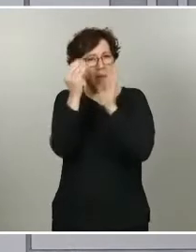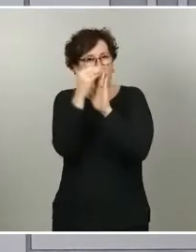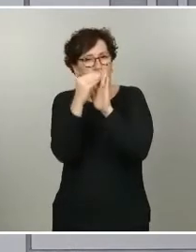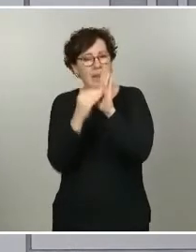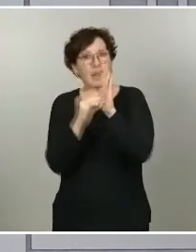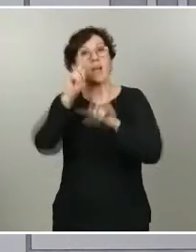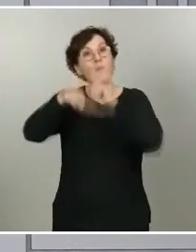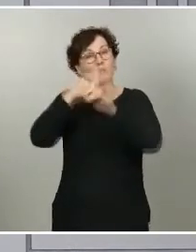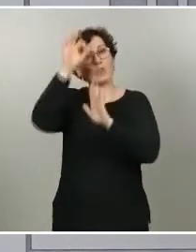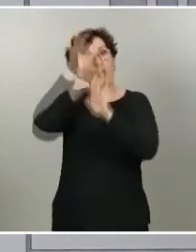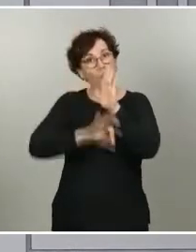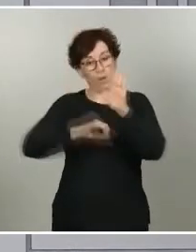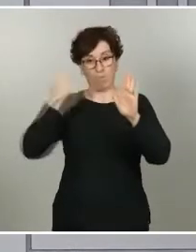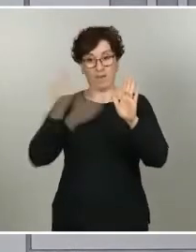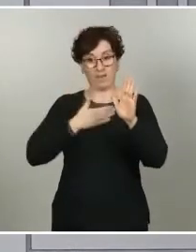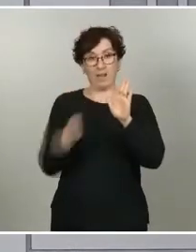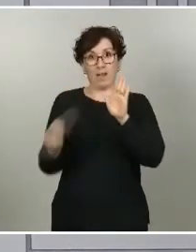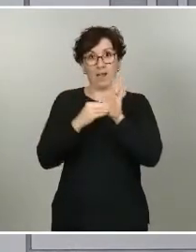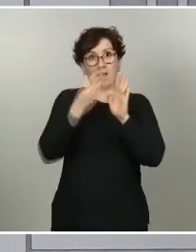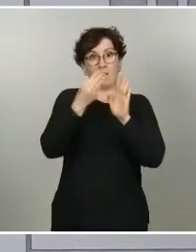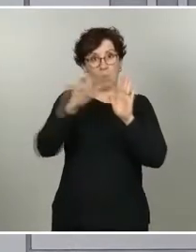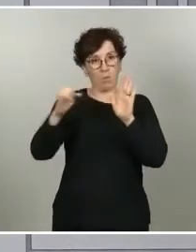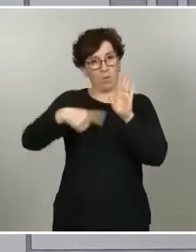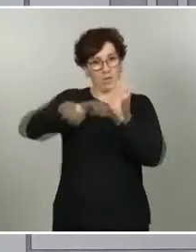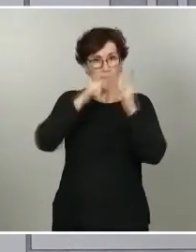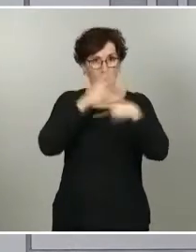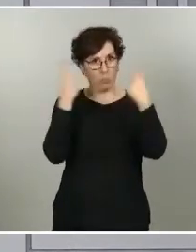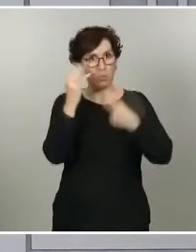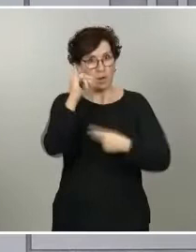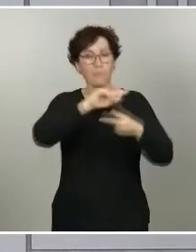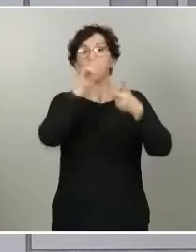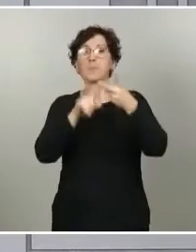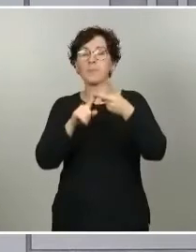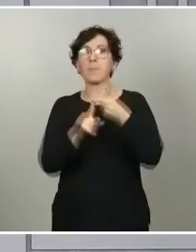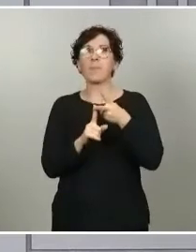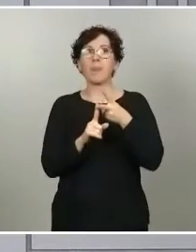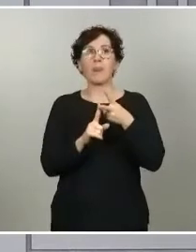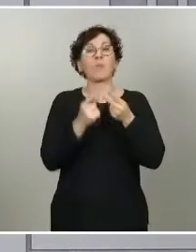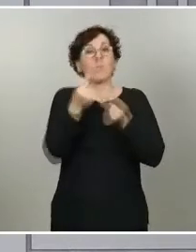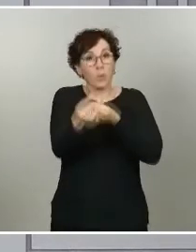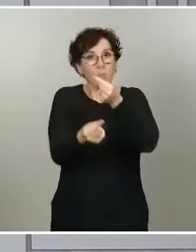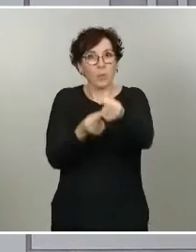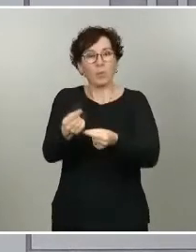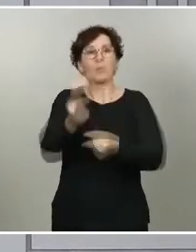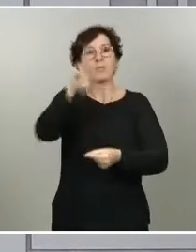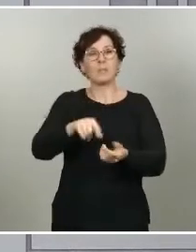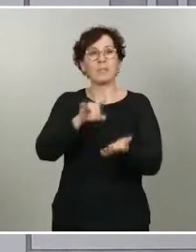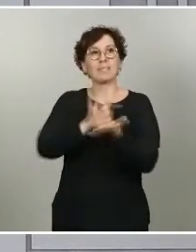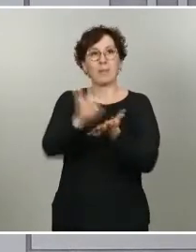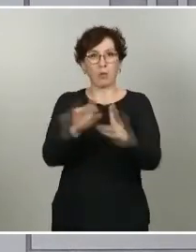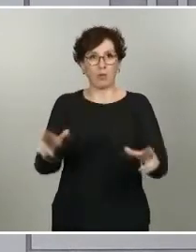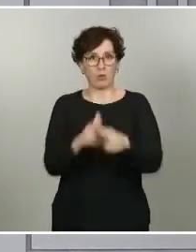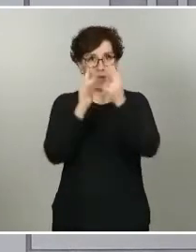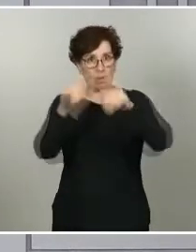publicadas mañana en el Boletín Oficial del Estado. Se permite también la reactivación progresiva de los servicios sociales, las labores